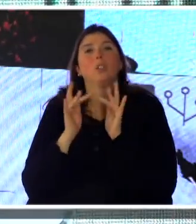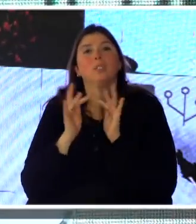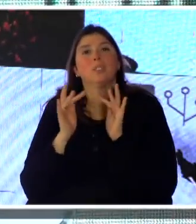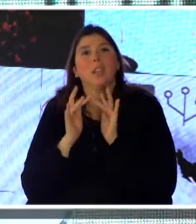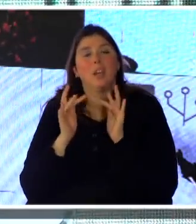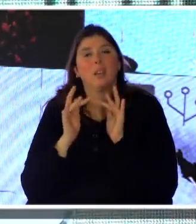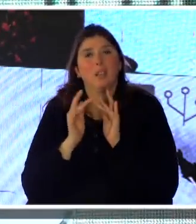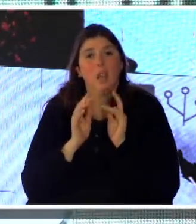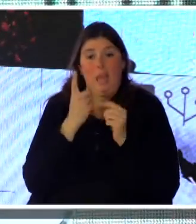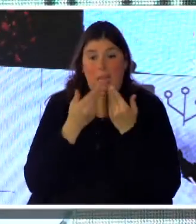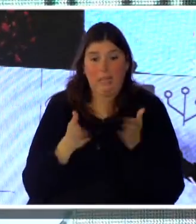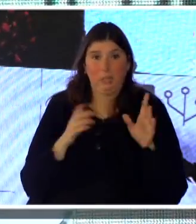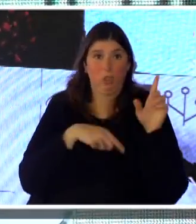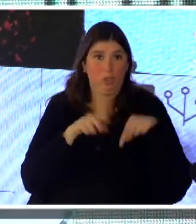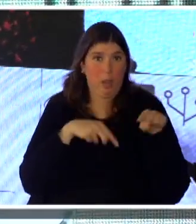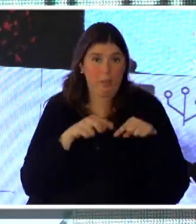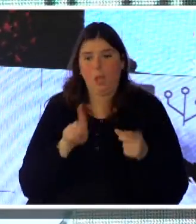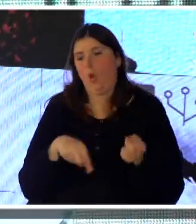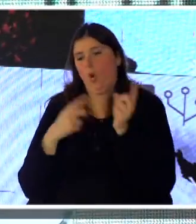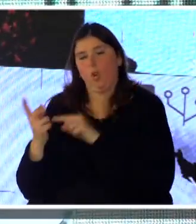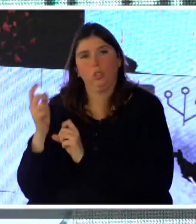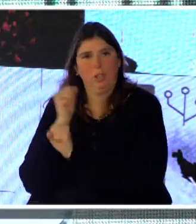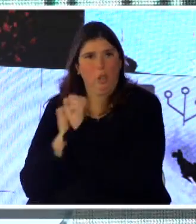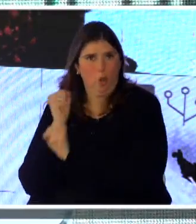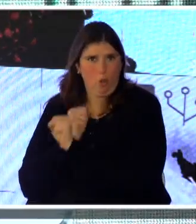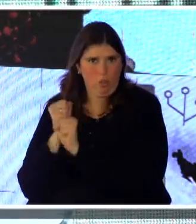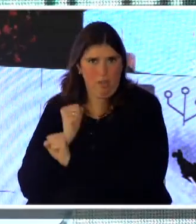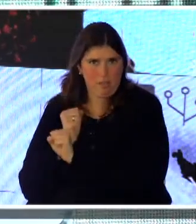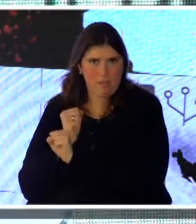tecnologías que estamos usando dentro de desarrollo. Bien.